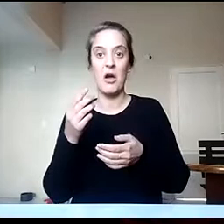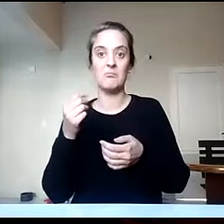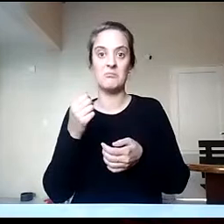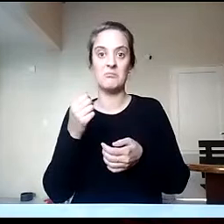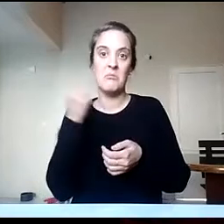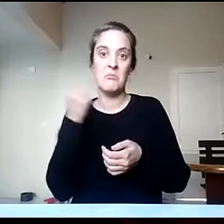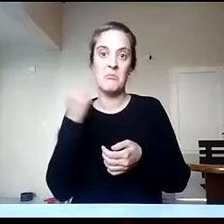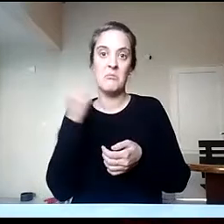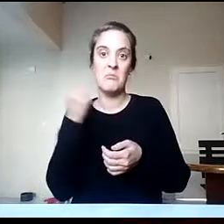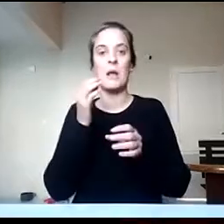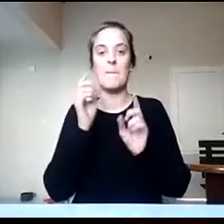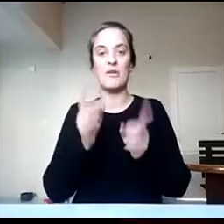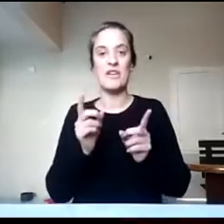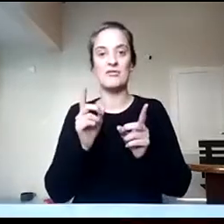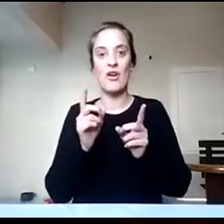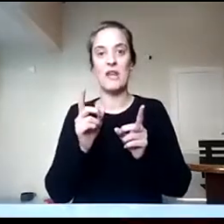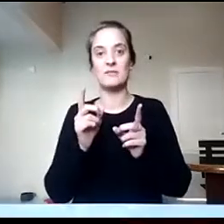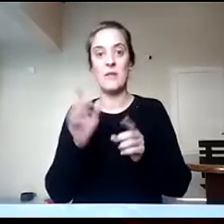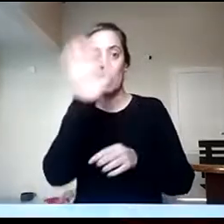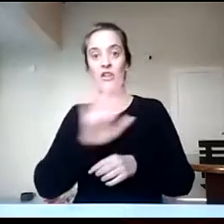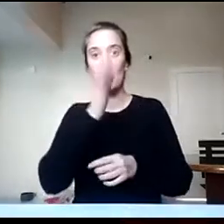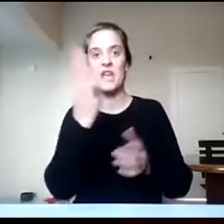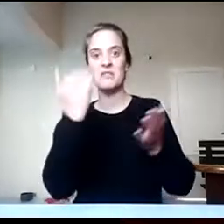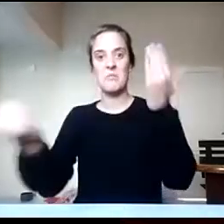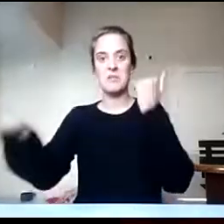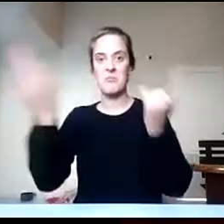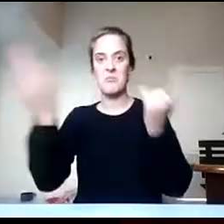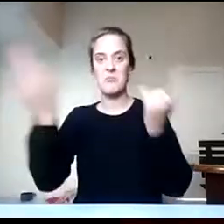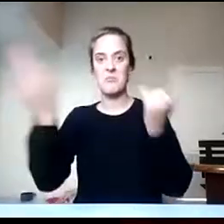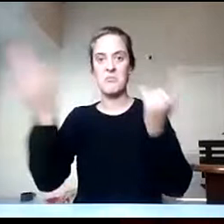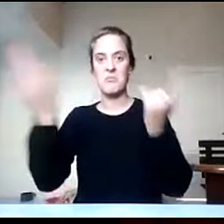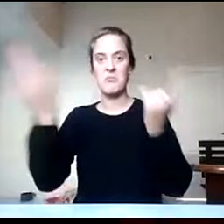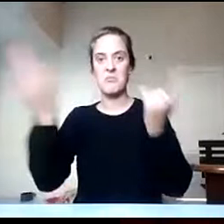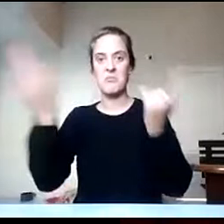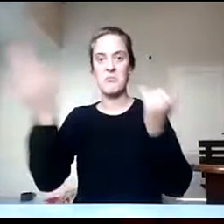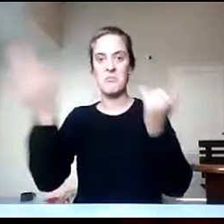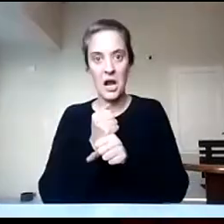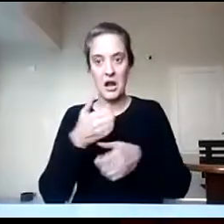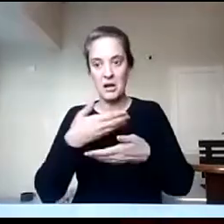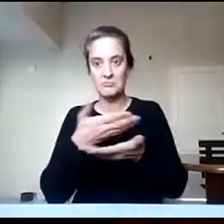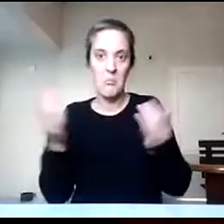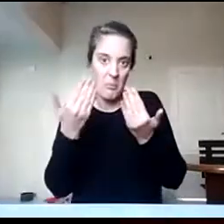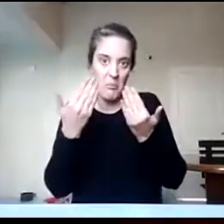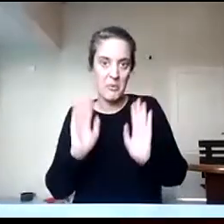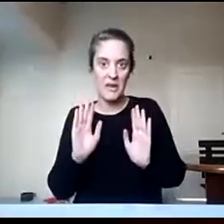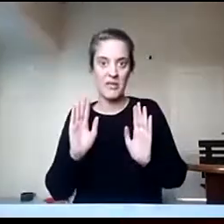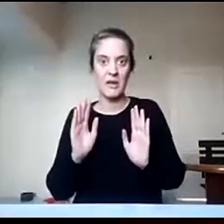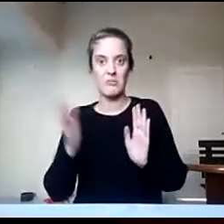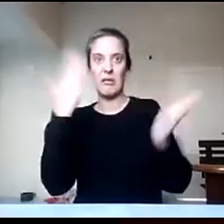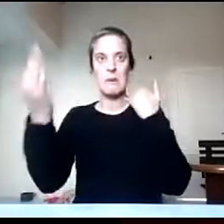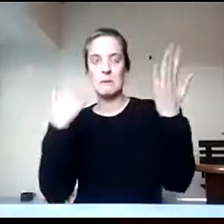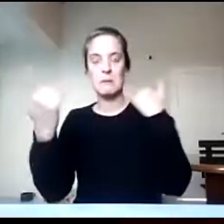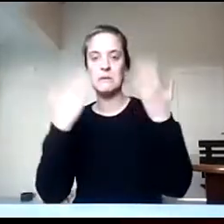geografía actualmente, es una carrera que tiene una importante salida laboral, así es que bueno, un poco era